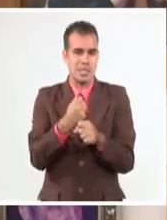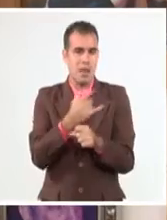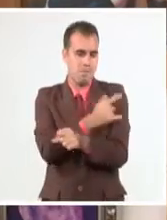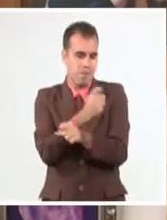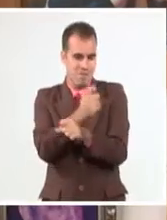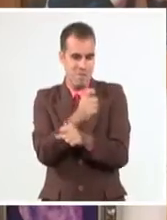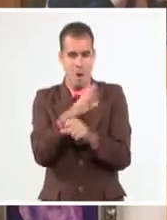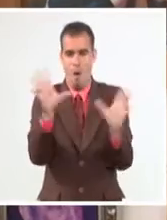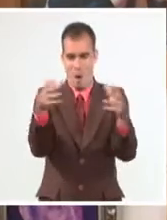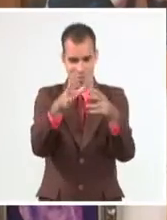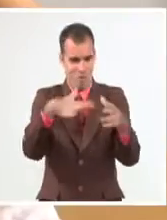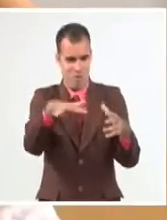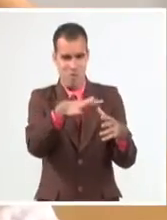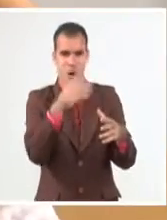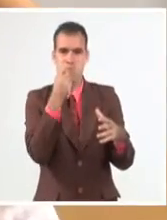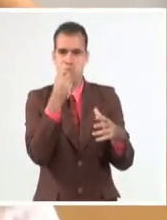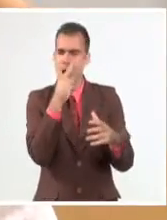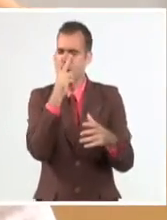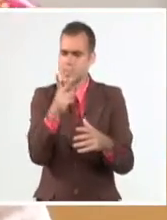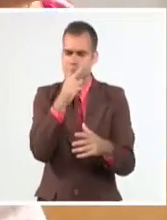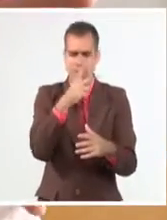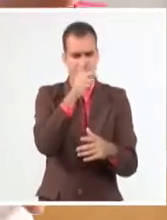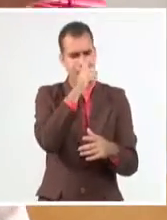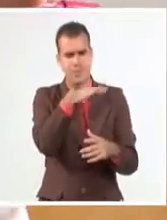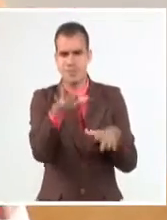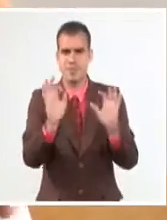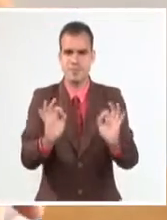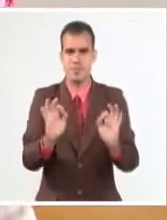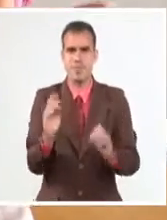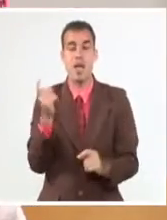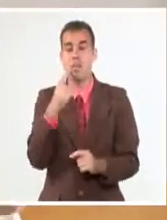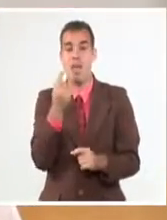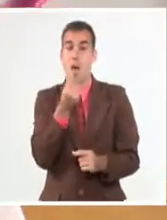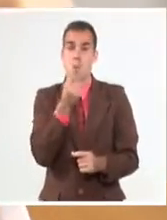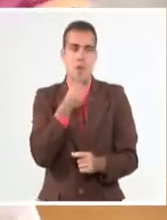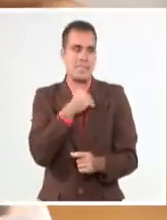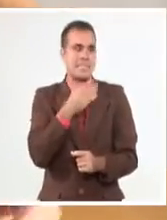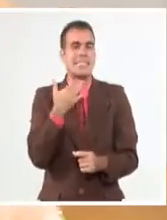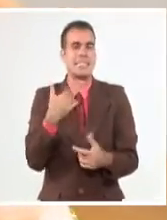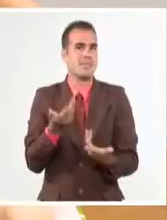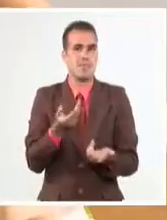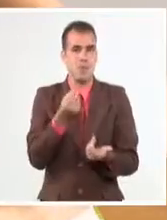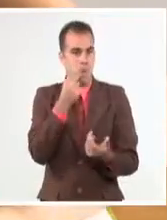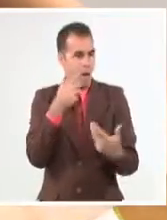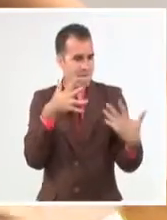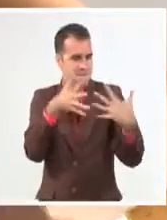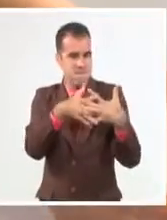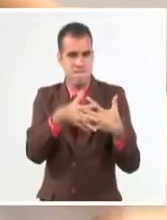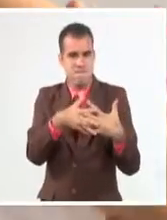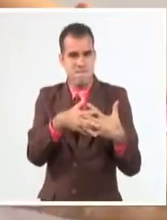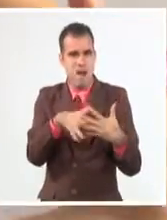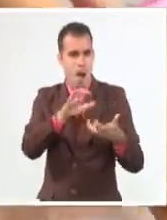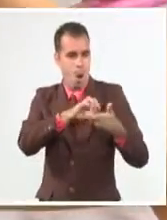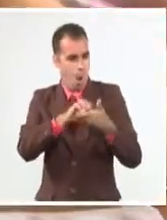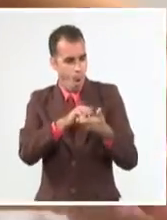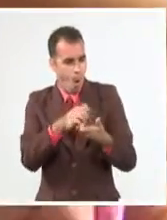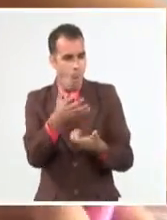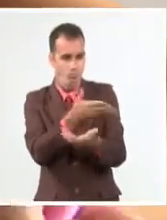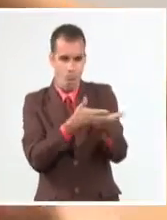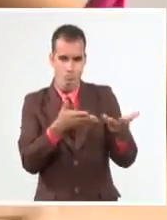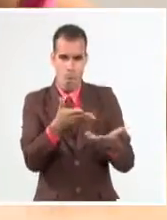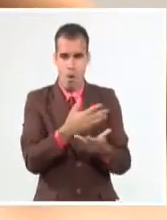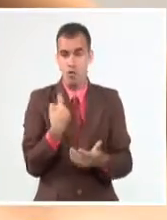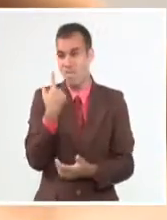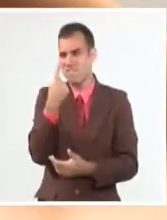la atención diferenciada a los alumnos. Porque veo a compañeros, porque la maestra, veo a la maestra,